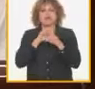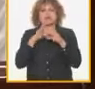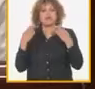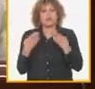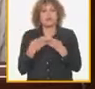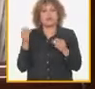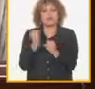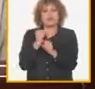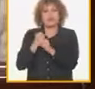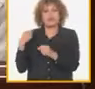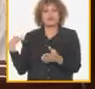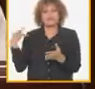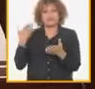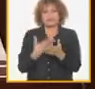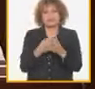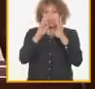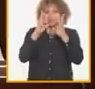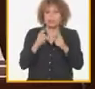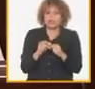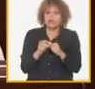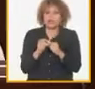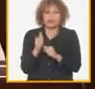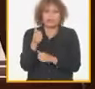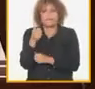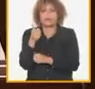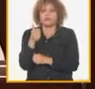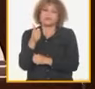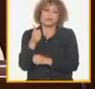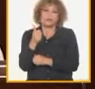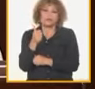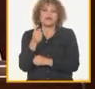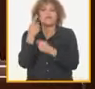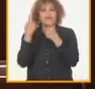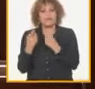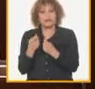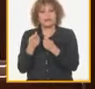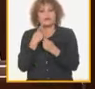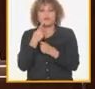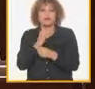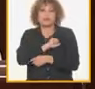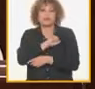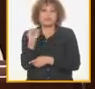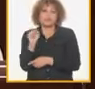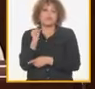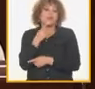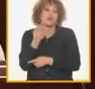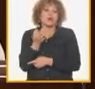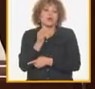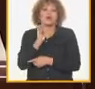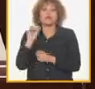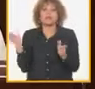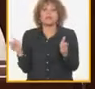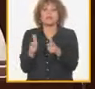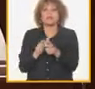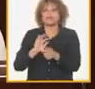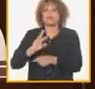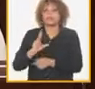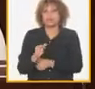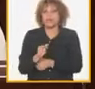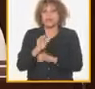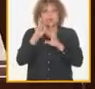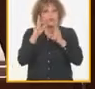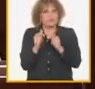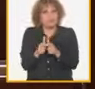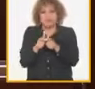los resultados son insuficientes toda vez que no se ha logrado el efecto deseado en la disminución del delito que se mantiene con cifras